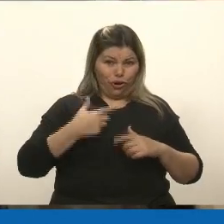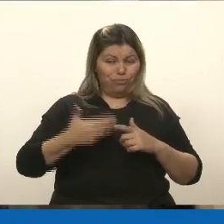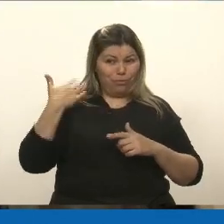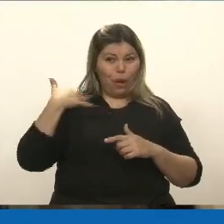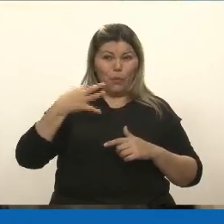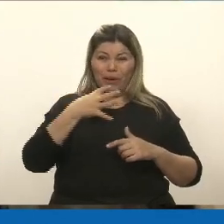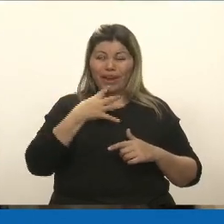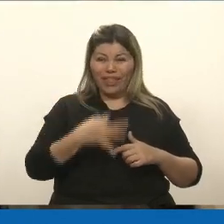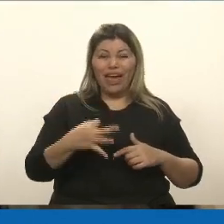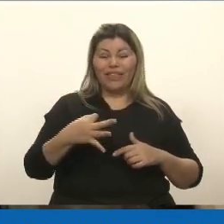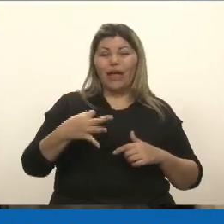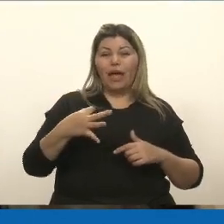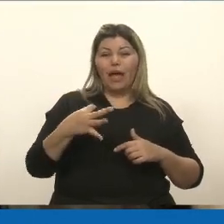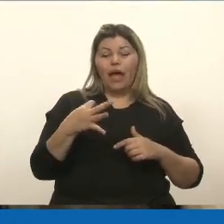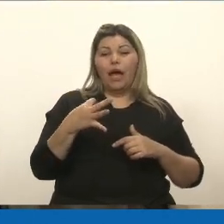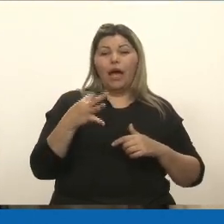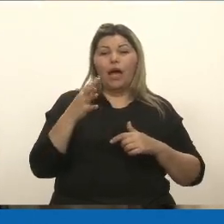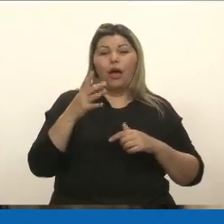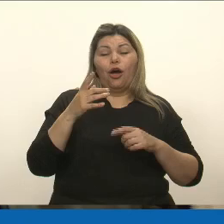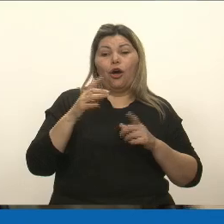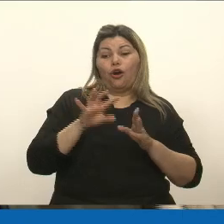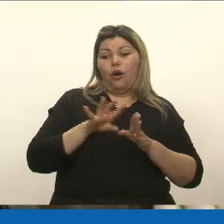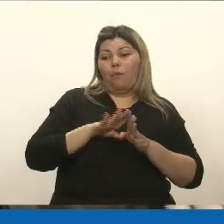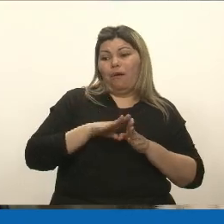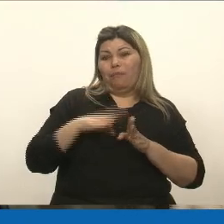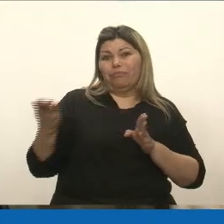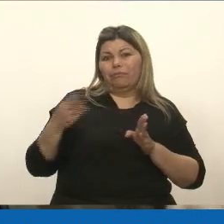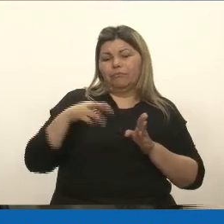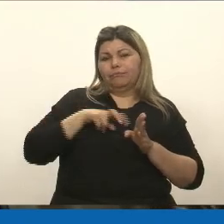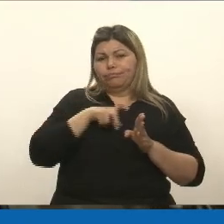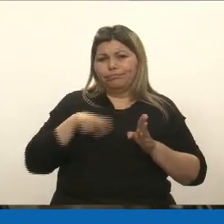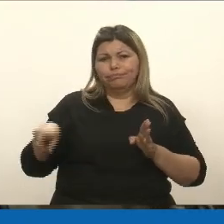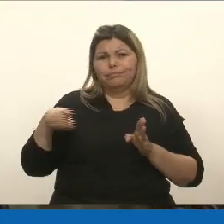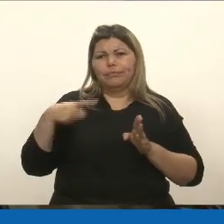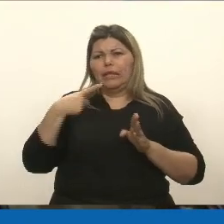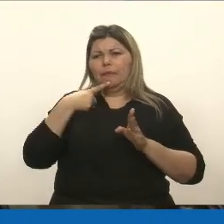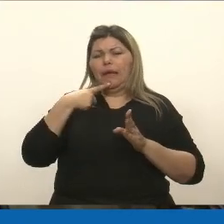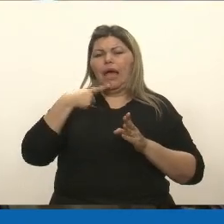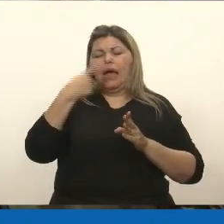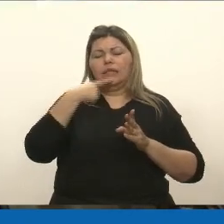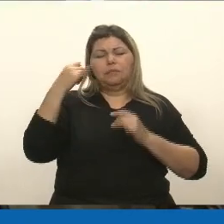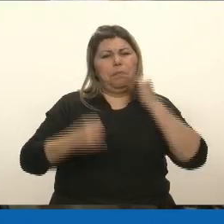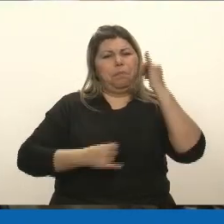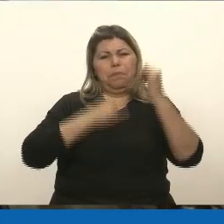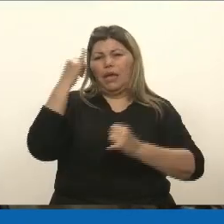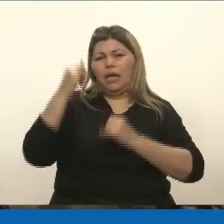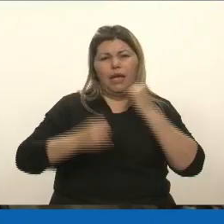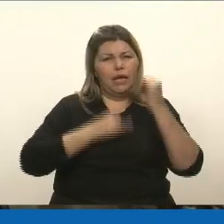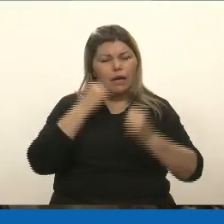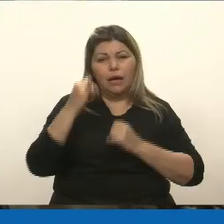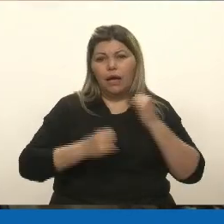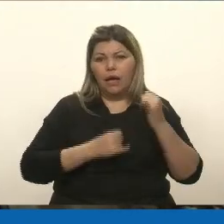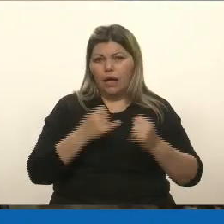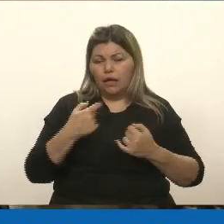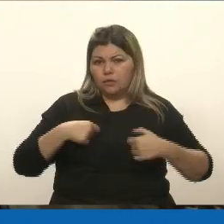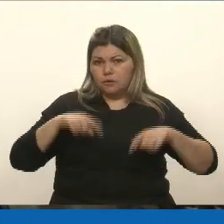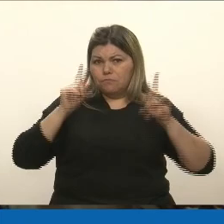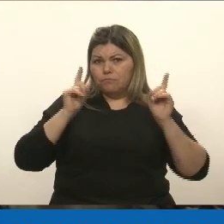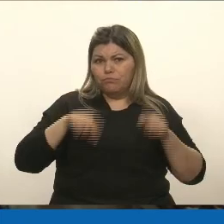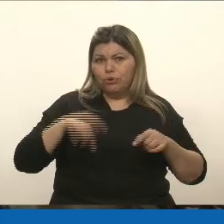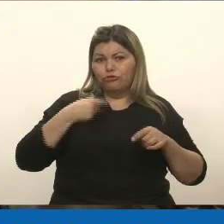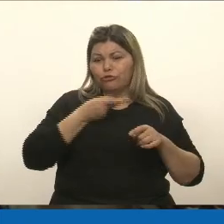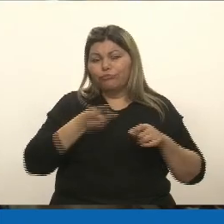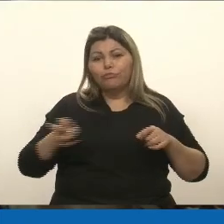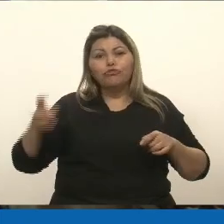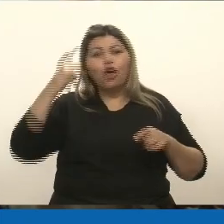que me levanté 46 segundos al salón que está contigo aquí. Y no estaba ni enterado que se iba a dar ese